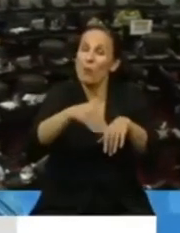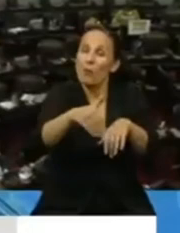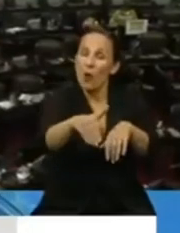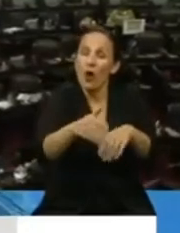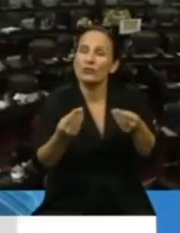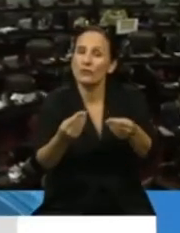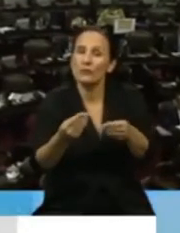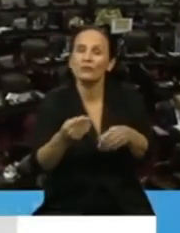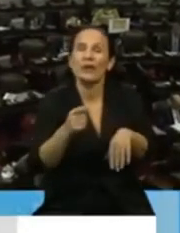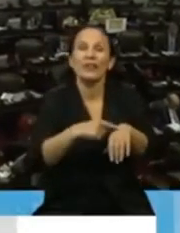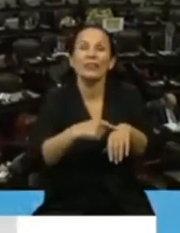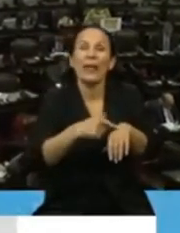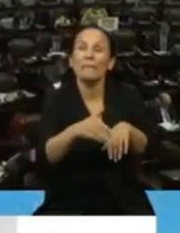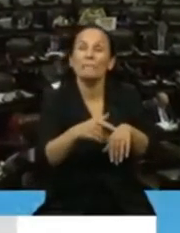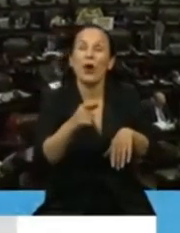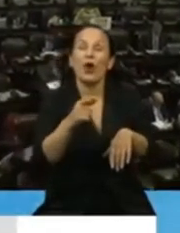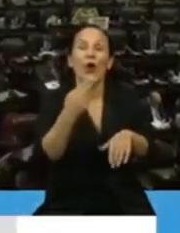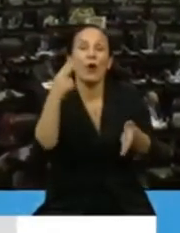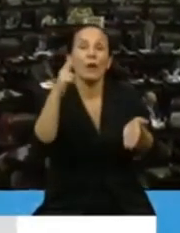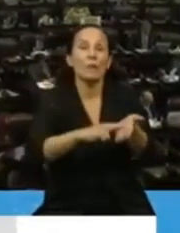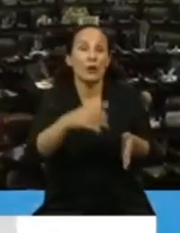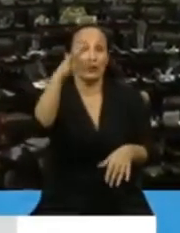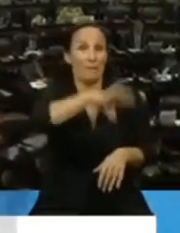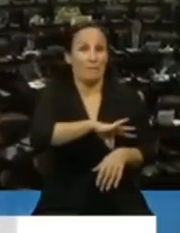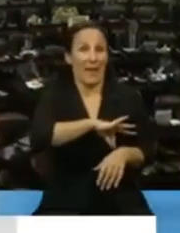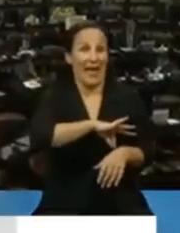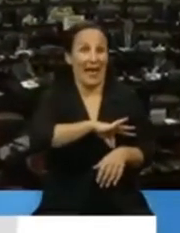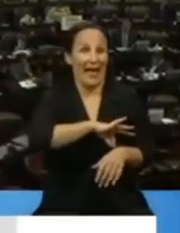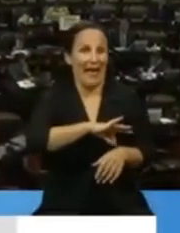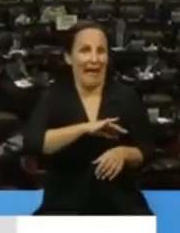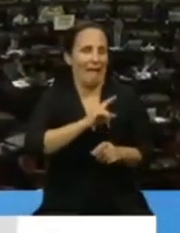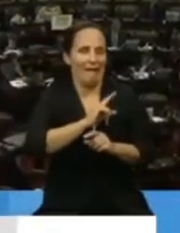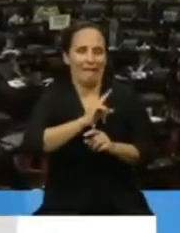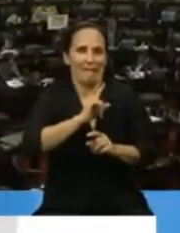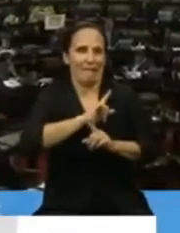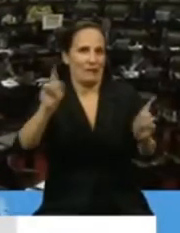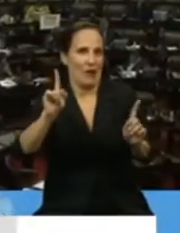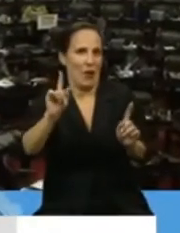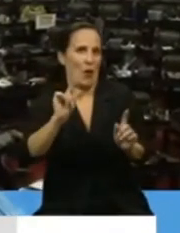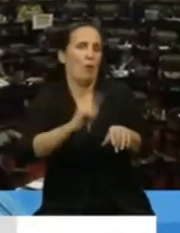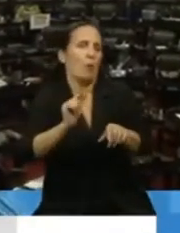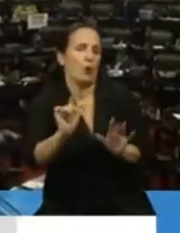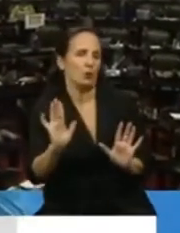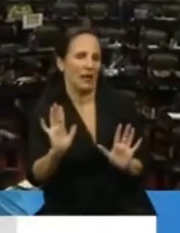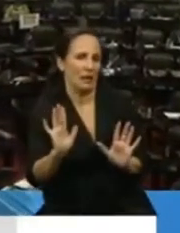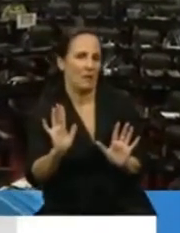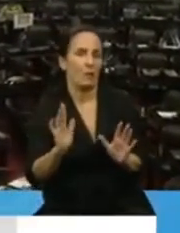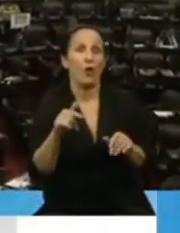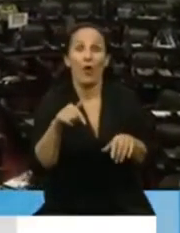exención impositiva del gravamen del impuesto a las ganancias. Esto va